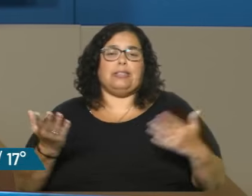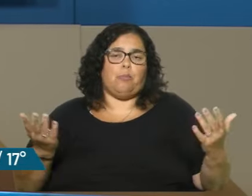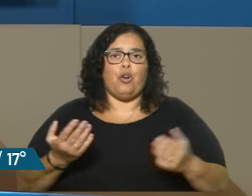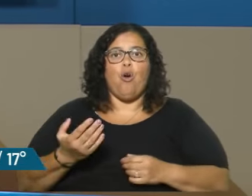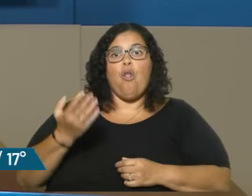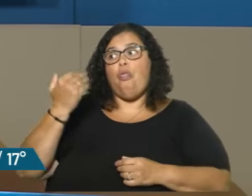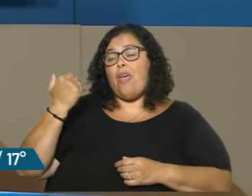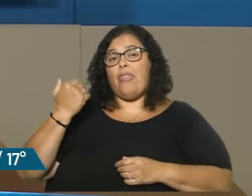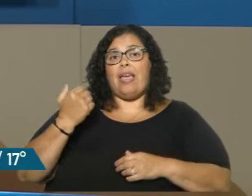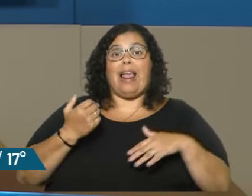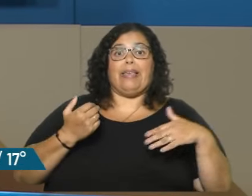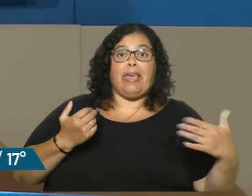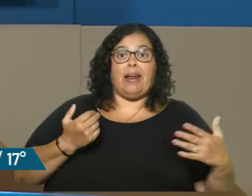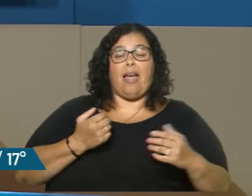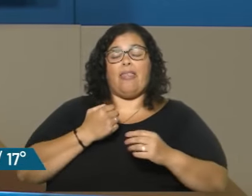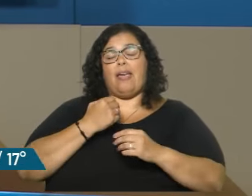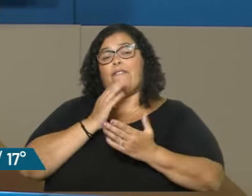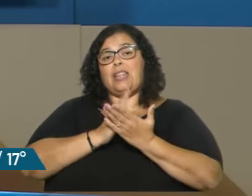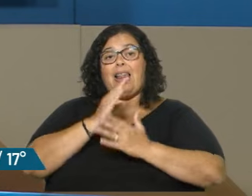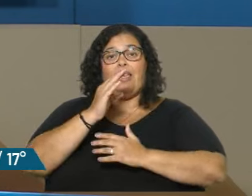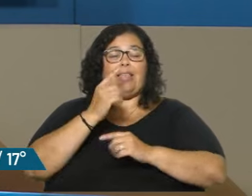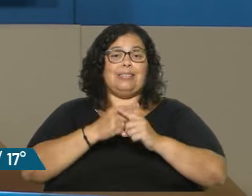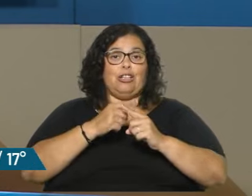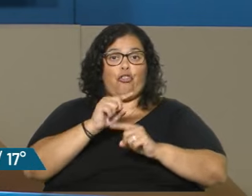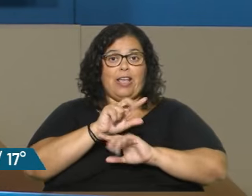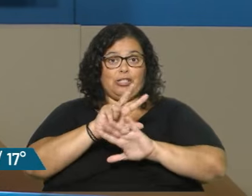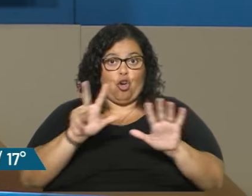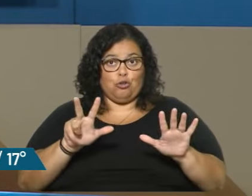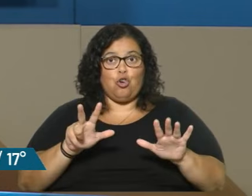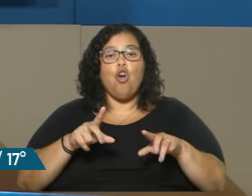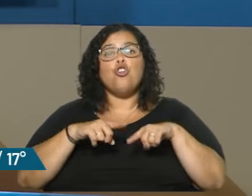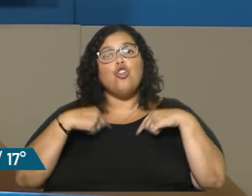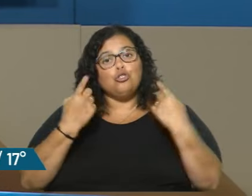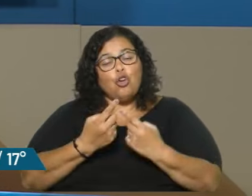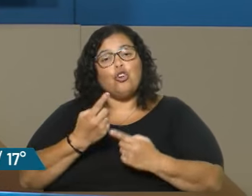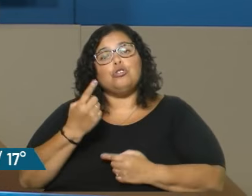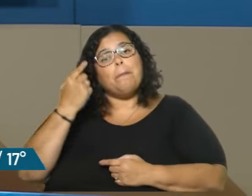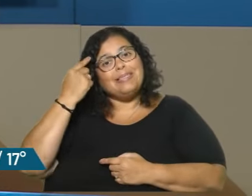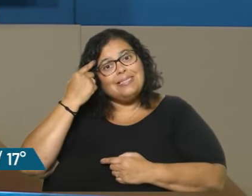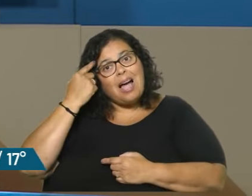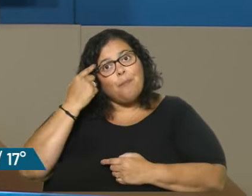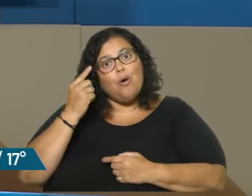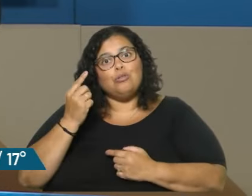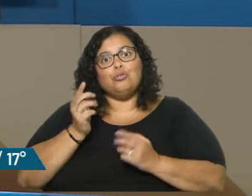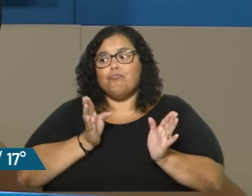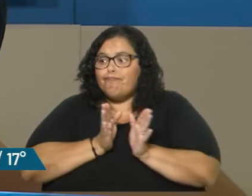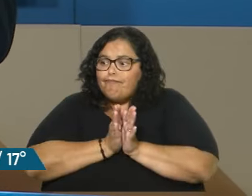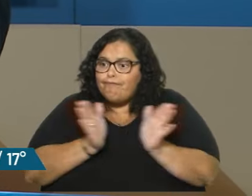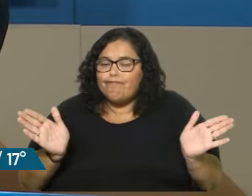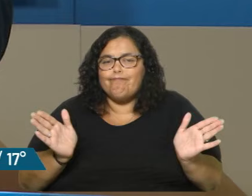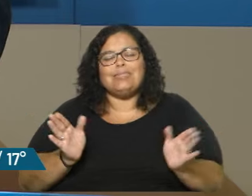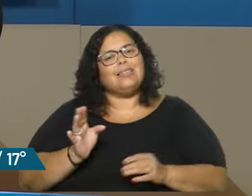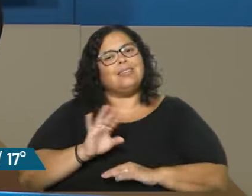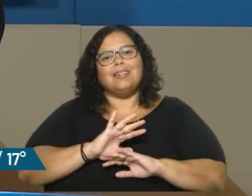del 1700, finales del siglo XVIII, entendemos que esa bipolaridad es solamente un